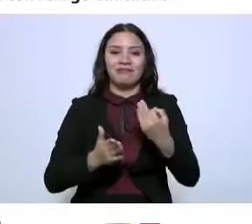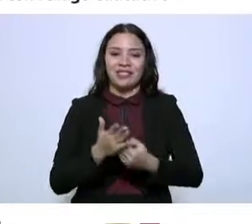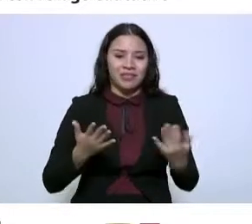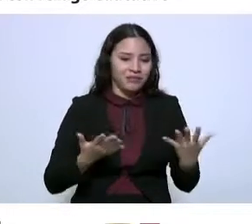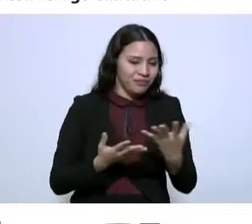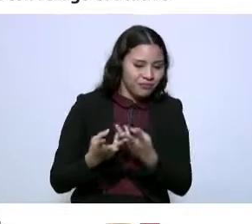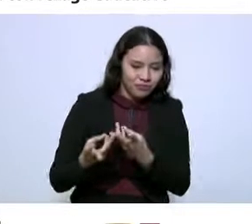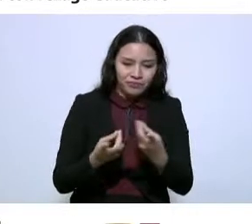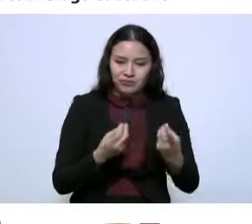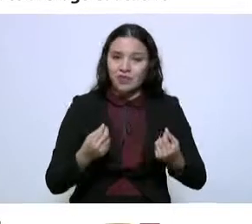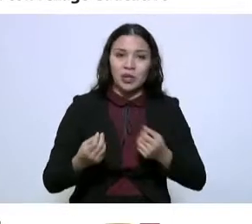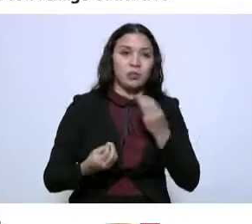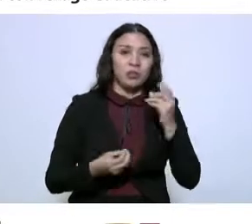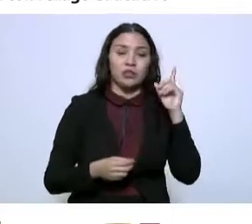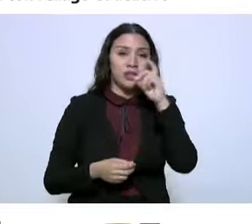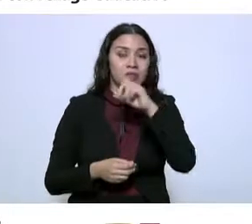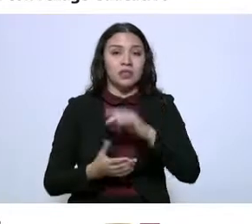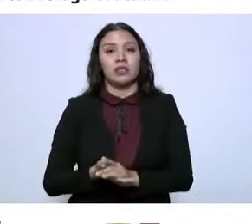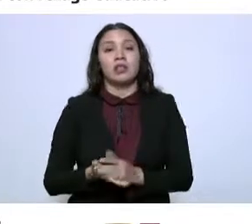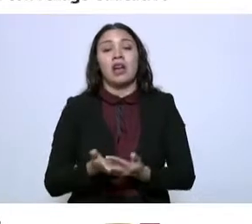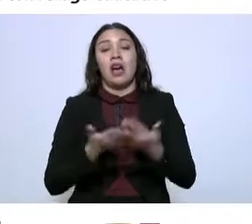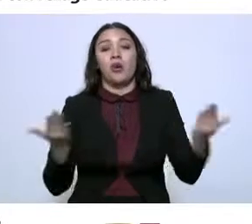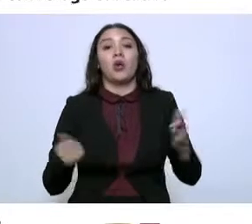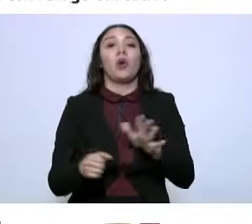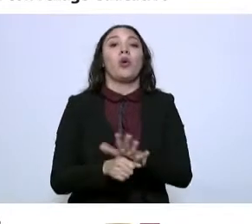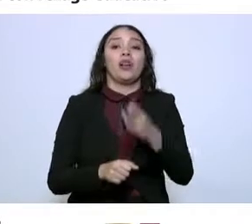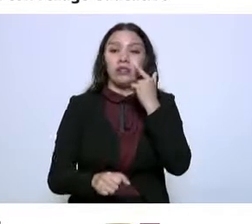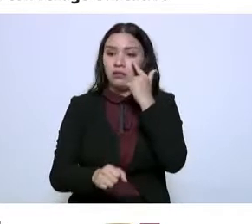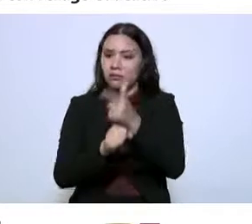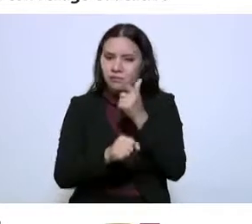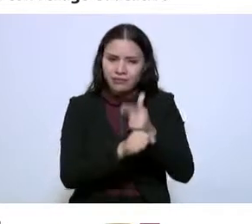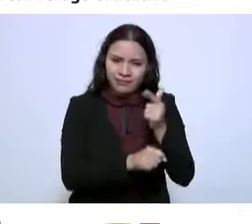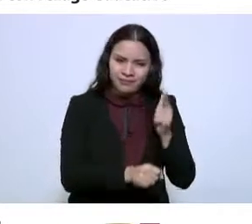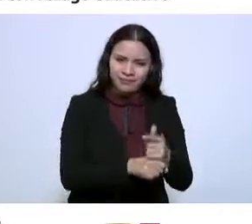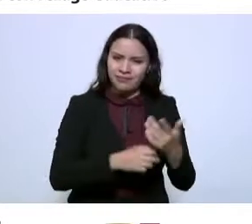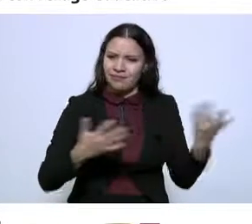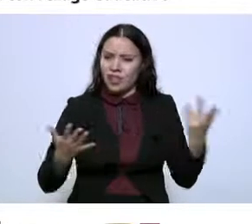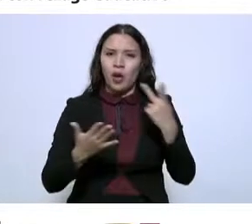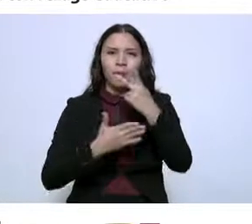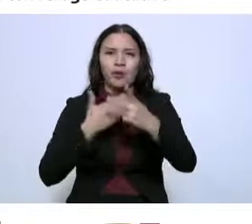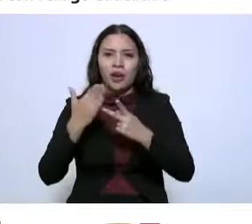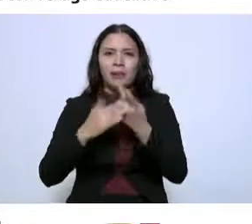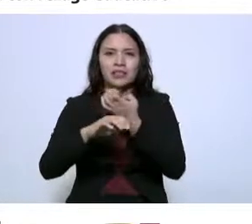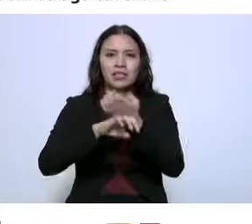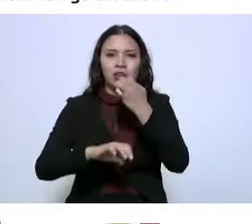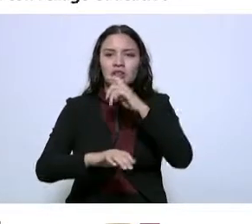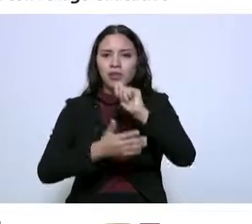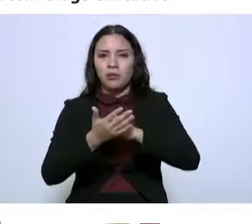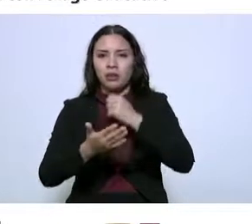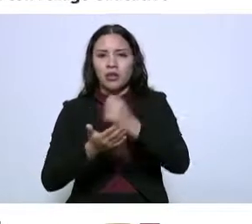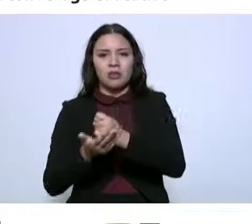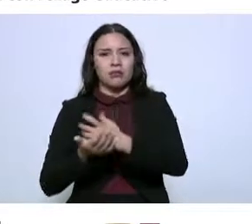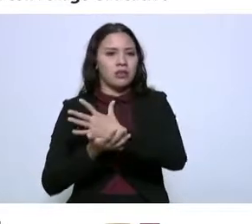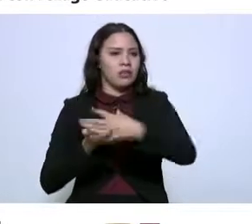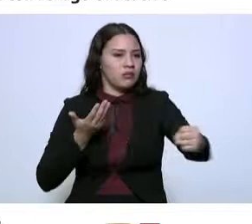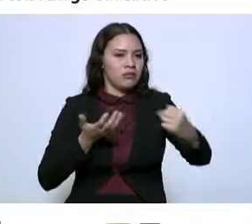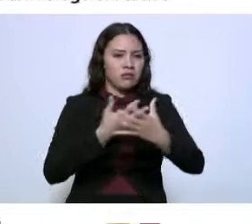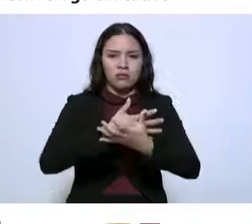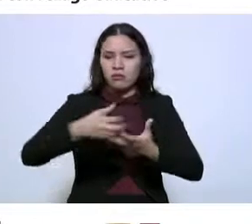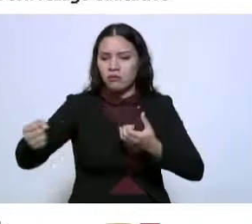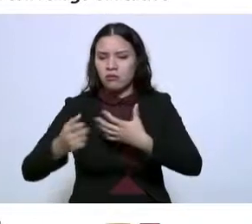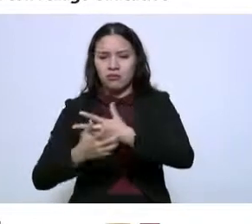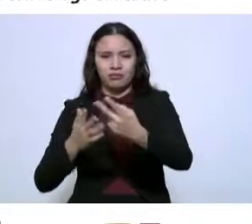presente año. Se han detectado desvíos en los programas de origen estatal, sobre todo índice social,